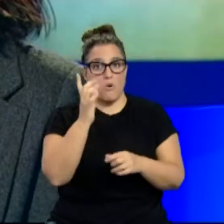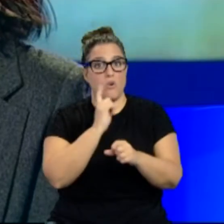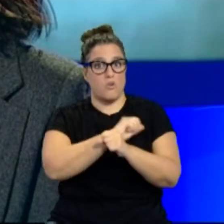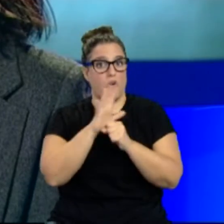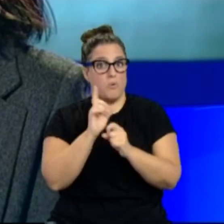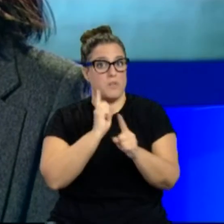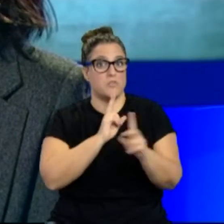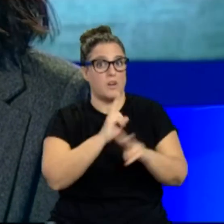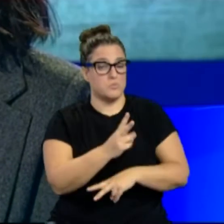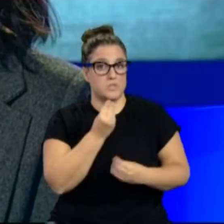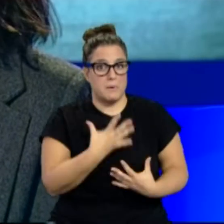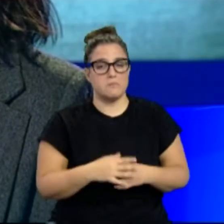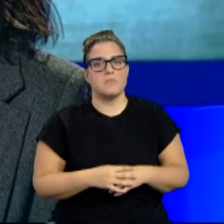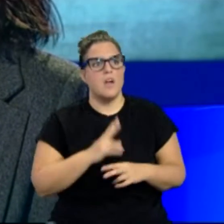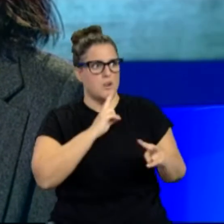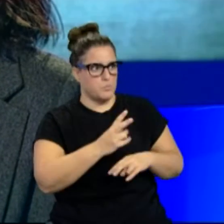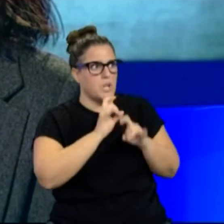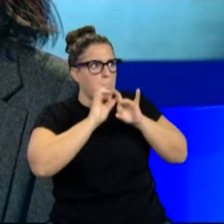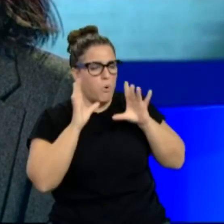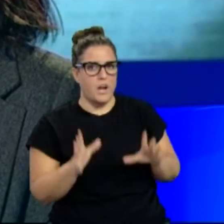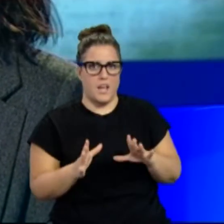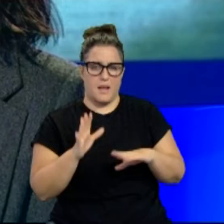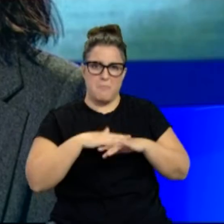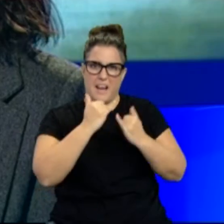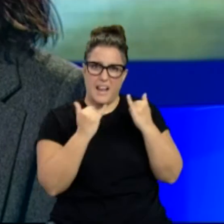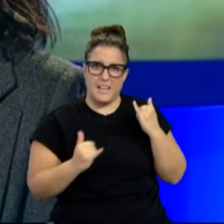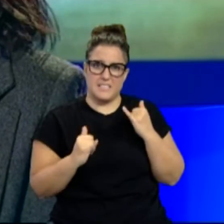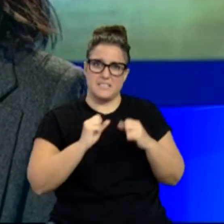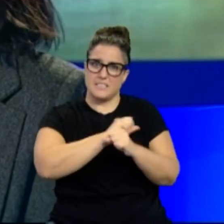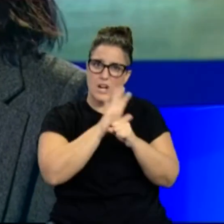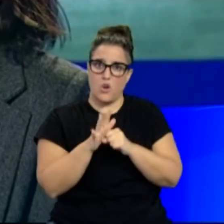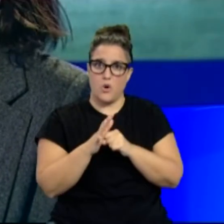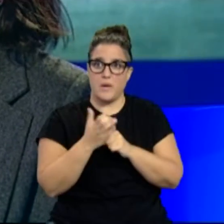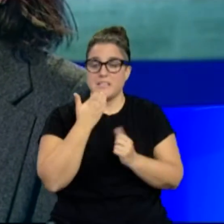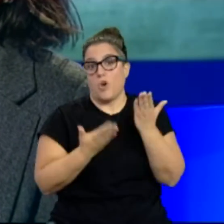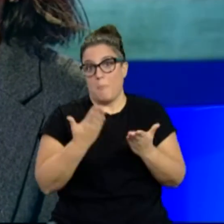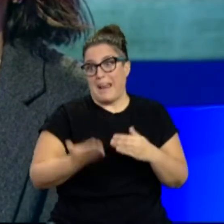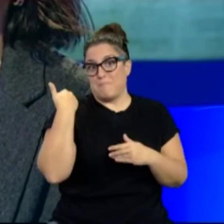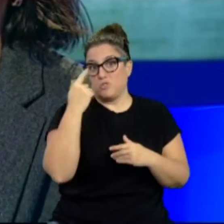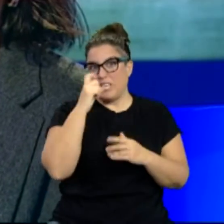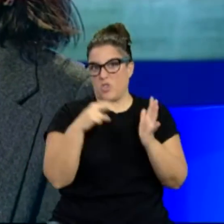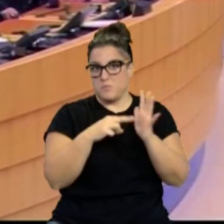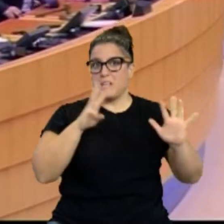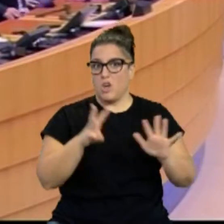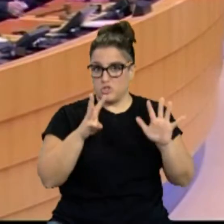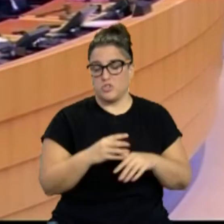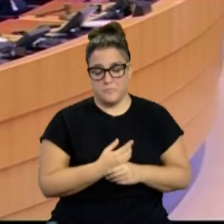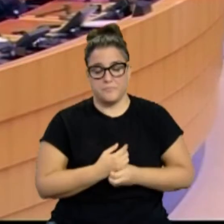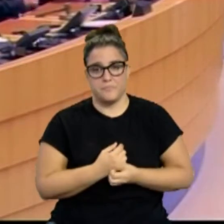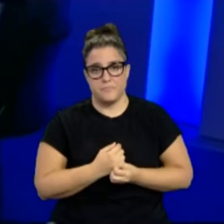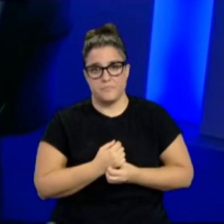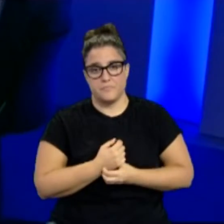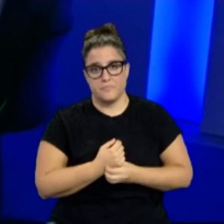Ha dado una respuesta clara a la crisis de la pandemia del COVID en comparación, por ejemplo, con la crisis del 2008. Adriana